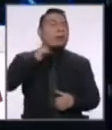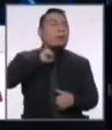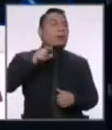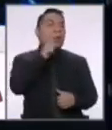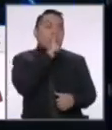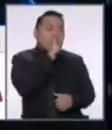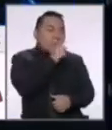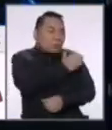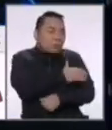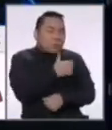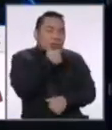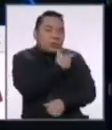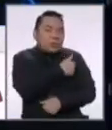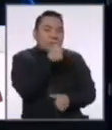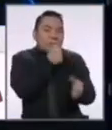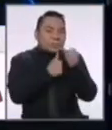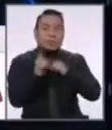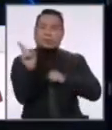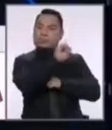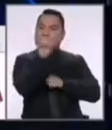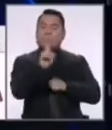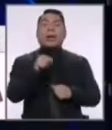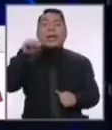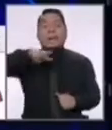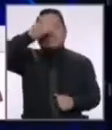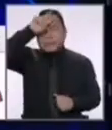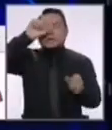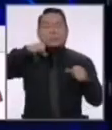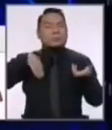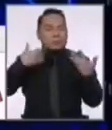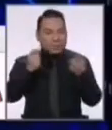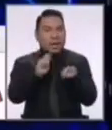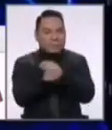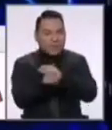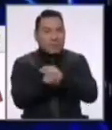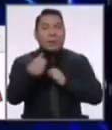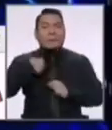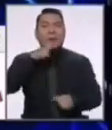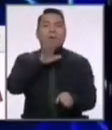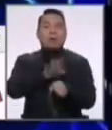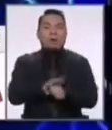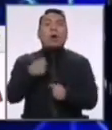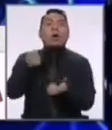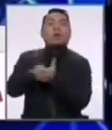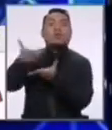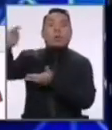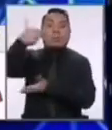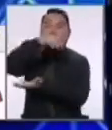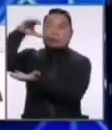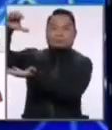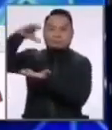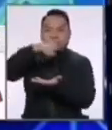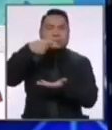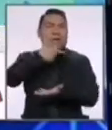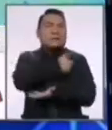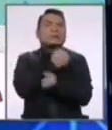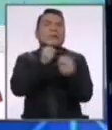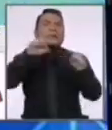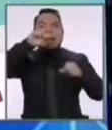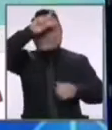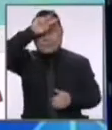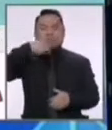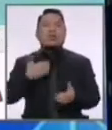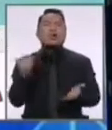de toda la población. El Perú sí puede cambiar. Mi compromiso es comprar las vacunas para salvar al Perú.